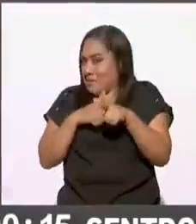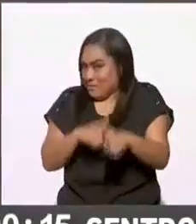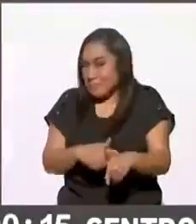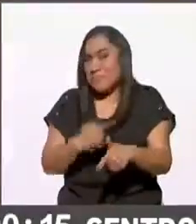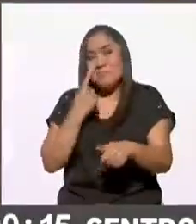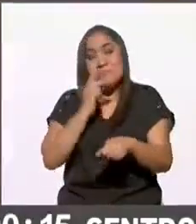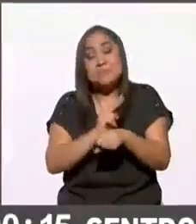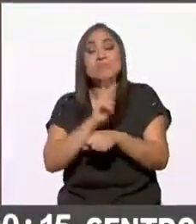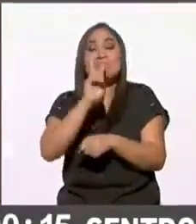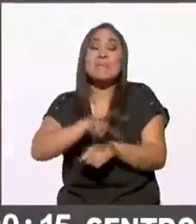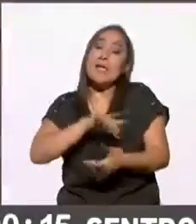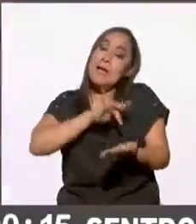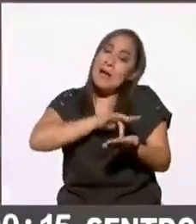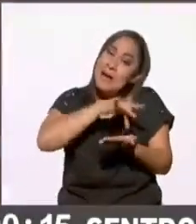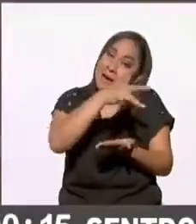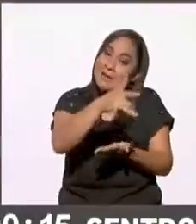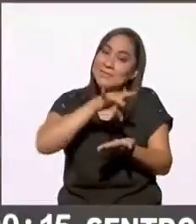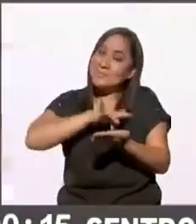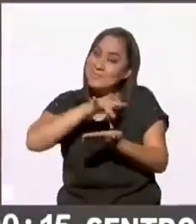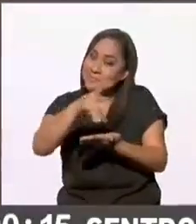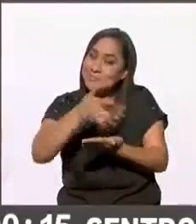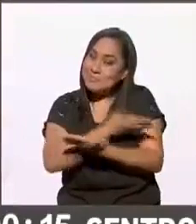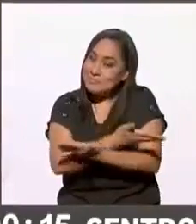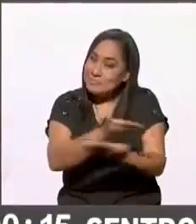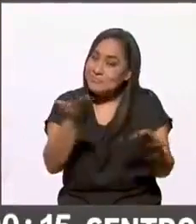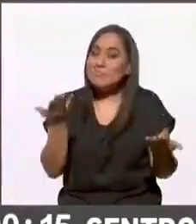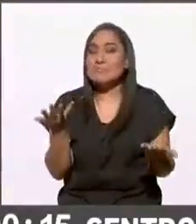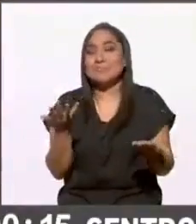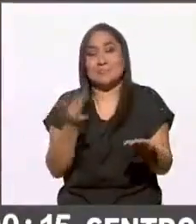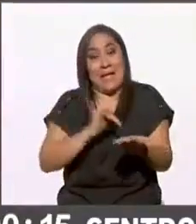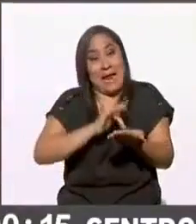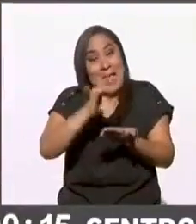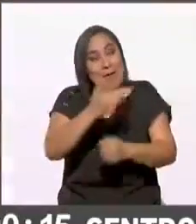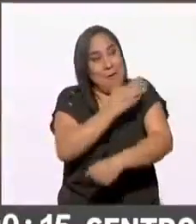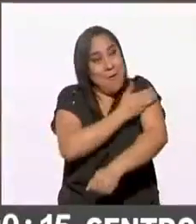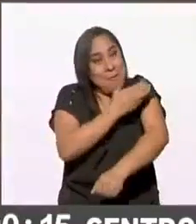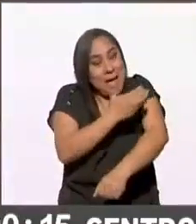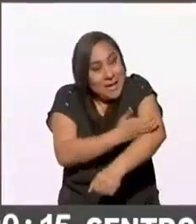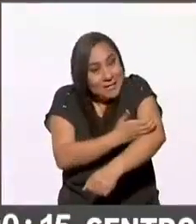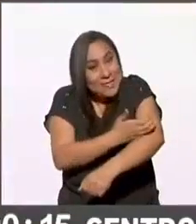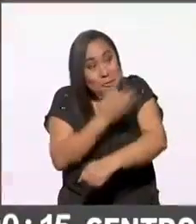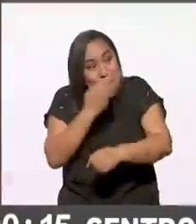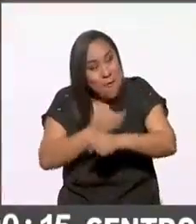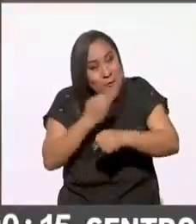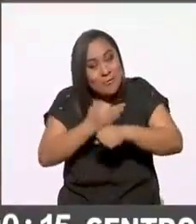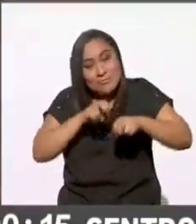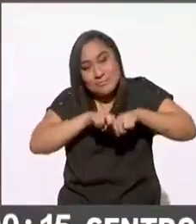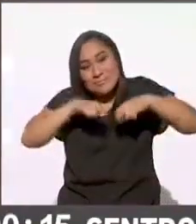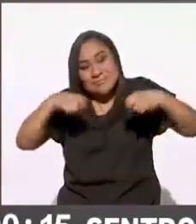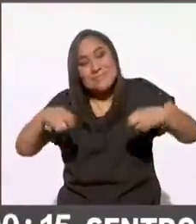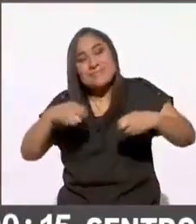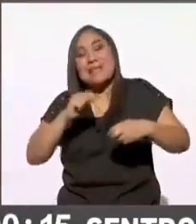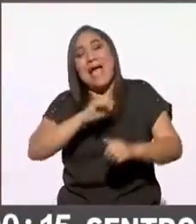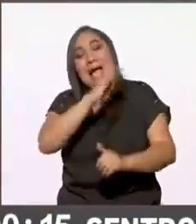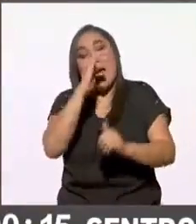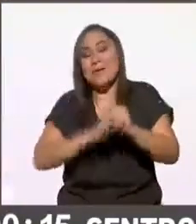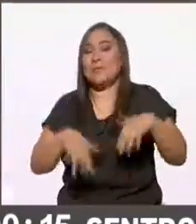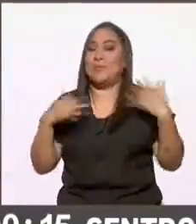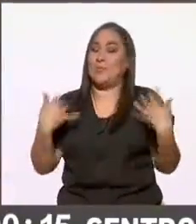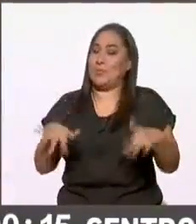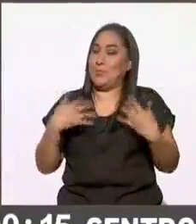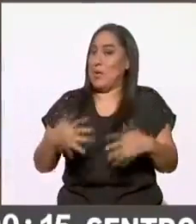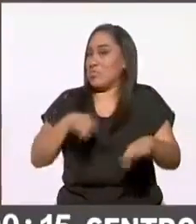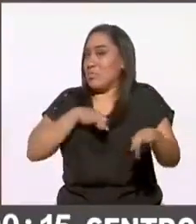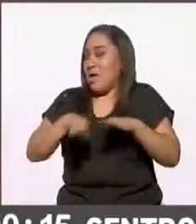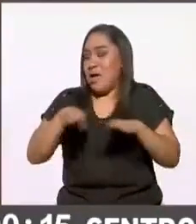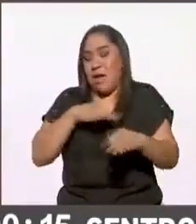quiero agradecerles a todos ustedes gracias compañeros que están ustedes en este momento pues despidiendo esta gran jornada